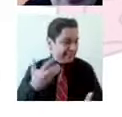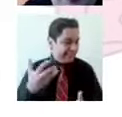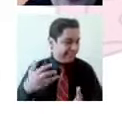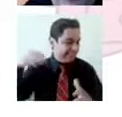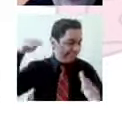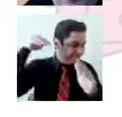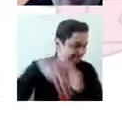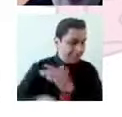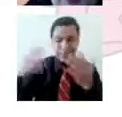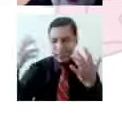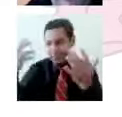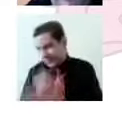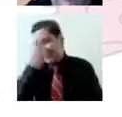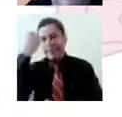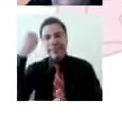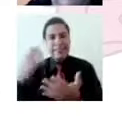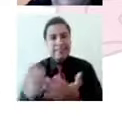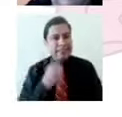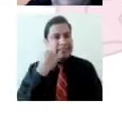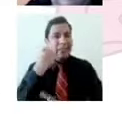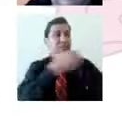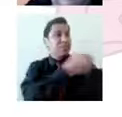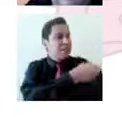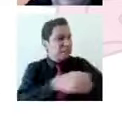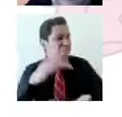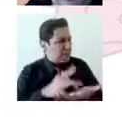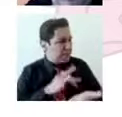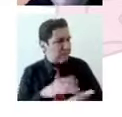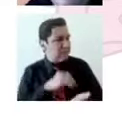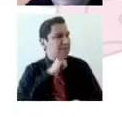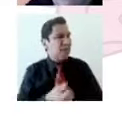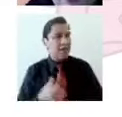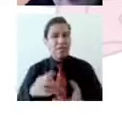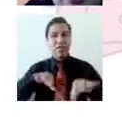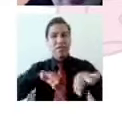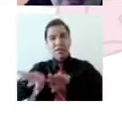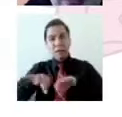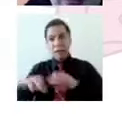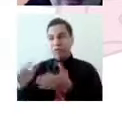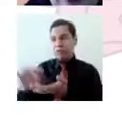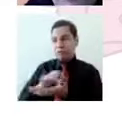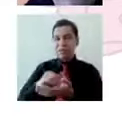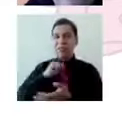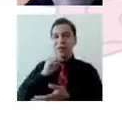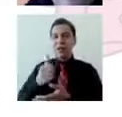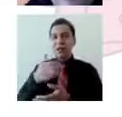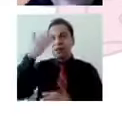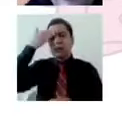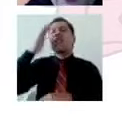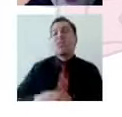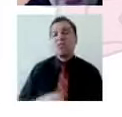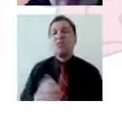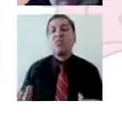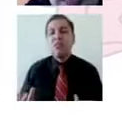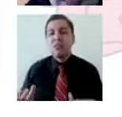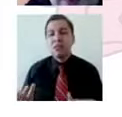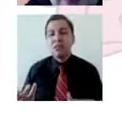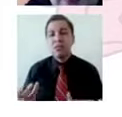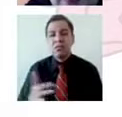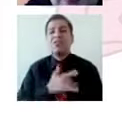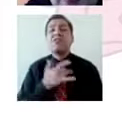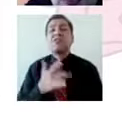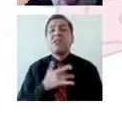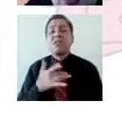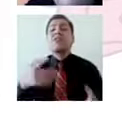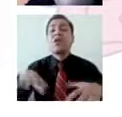colaboran no colaboran con ustedes? ¿Cuál es el recuerdo que tienen? ¿En qué otro momento se han sentido de esa manera?